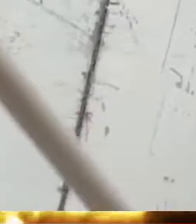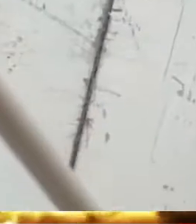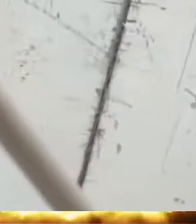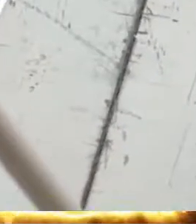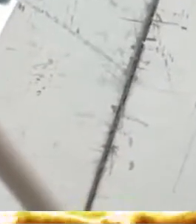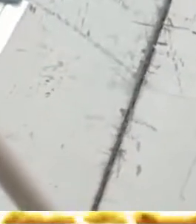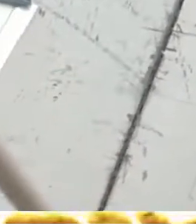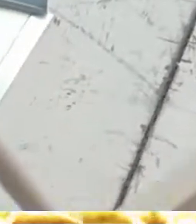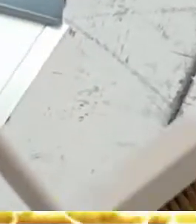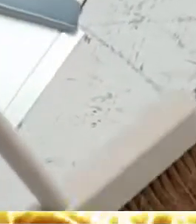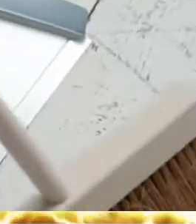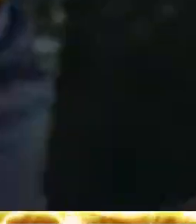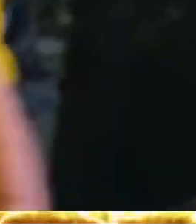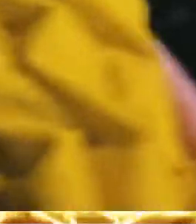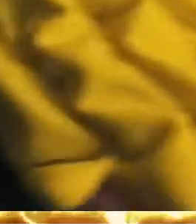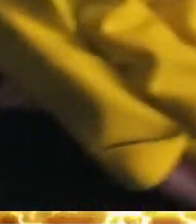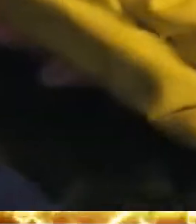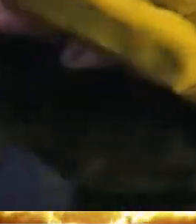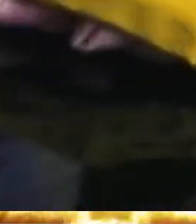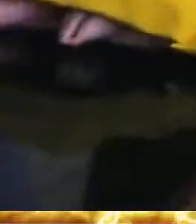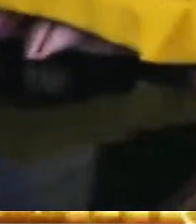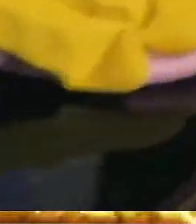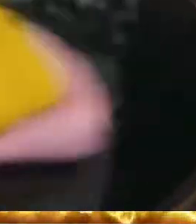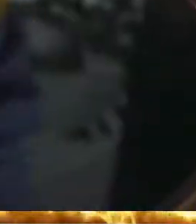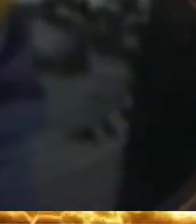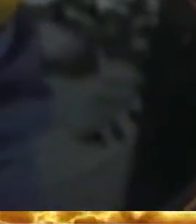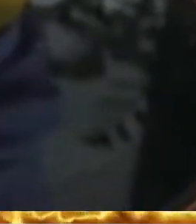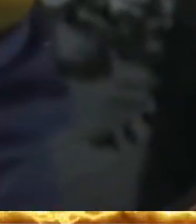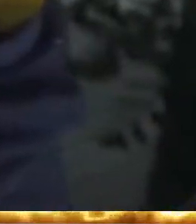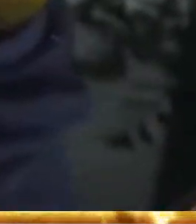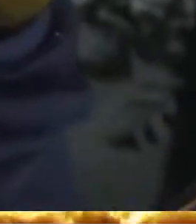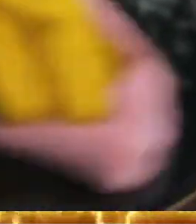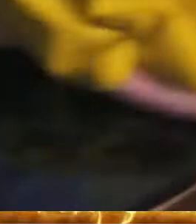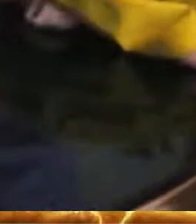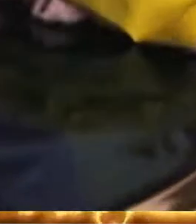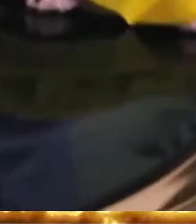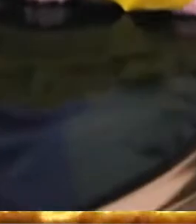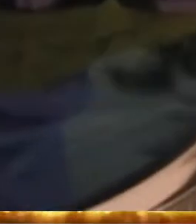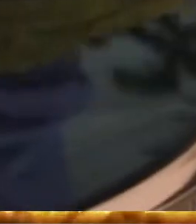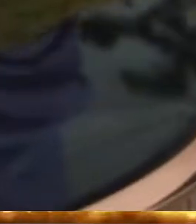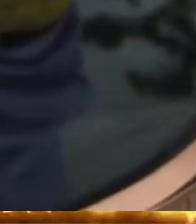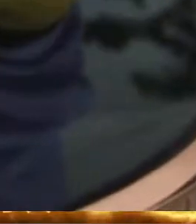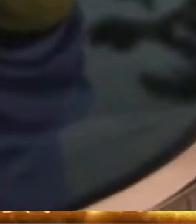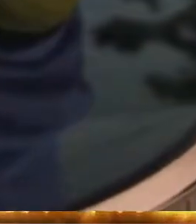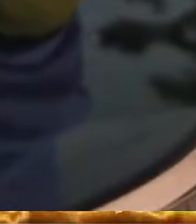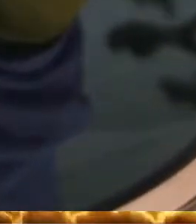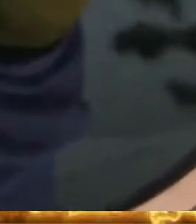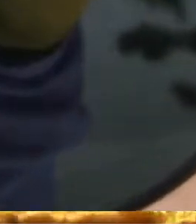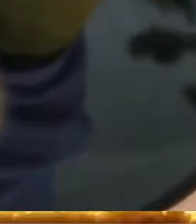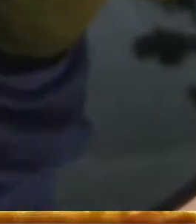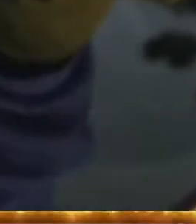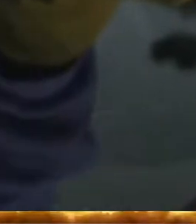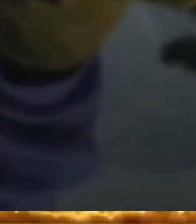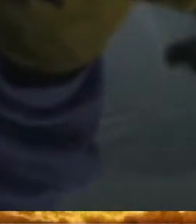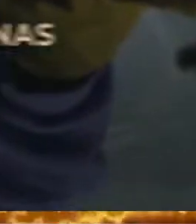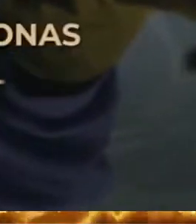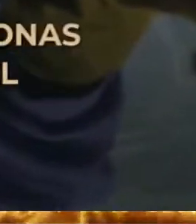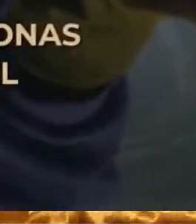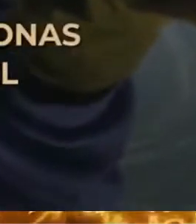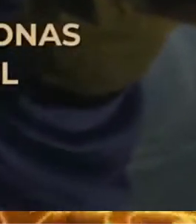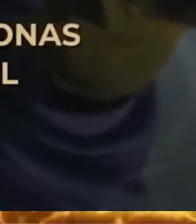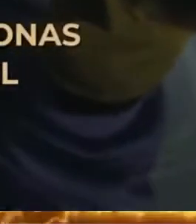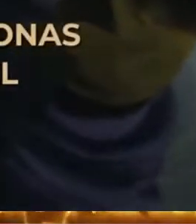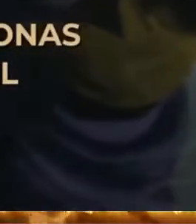Ahora, registrar a las personas trabajadoras del hogar al seguro social es muy rápido y sencillo. Aquí te lo explicamos en cuatro